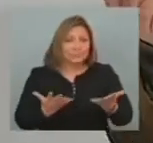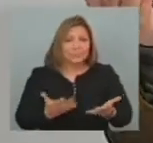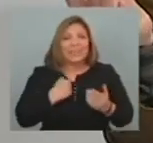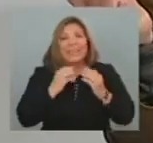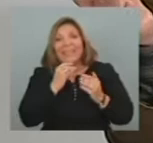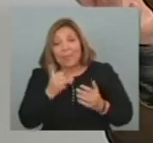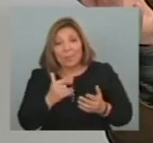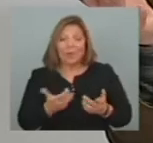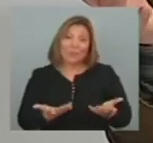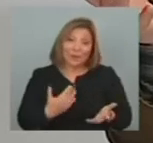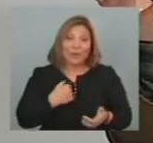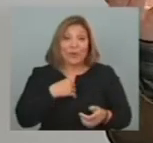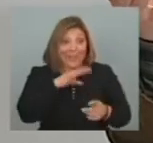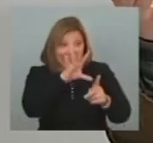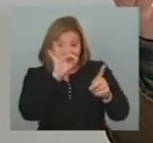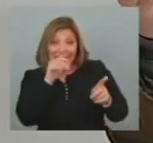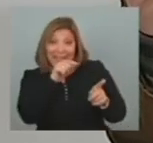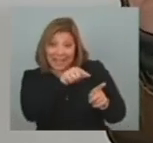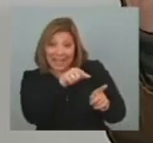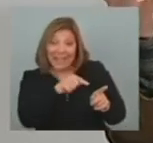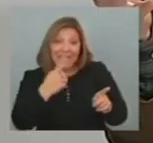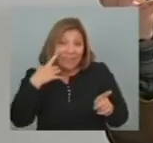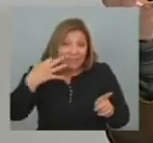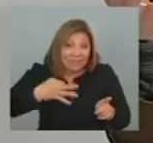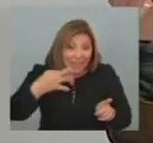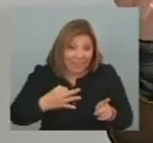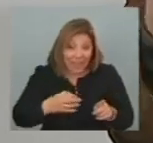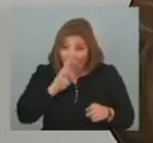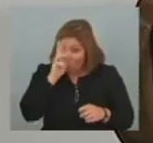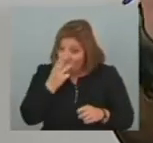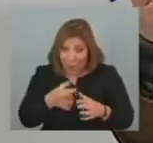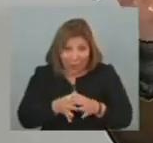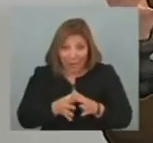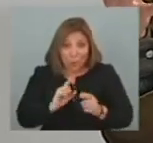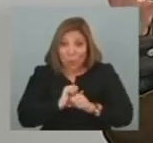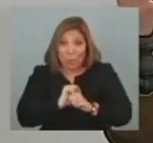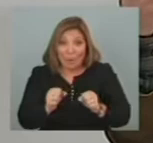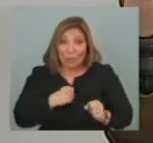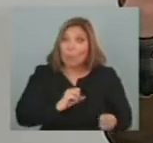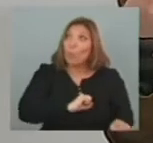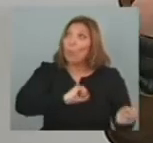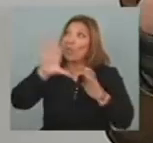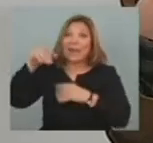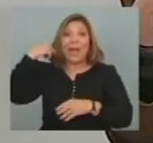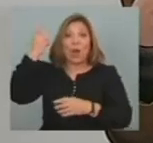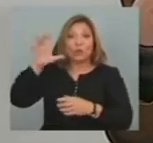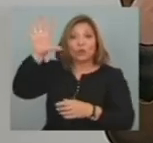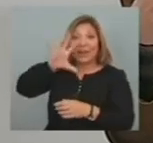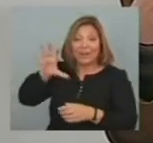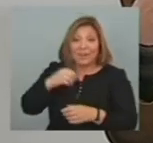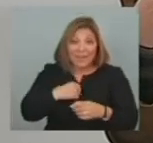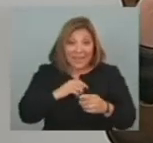tomo lo que decía Mujica O sea Hay una realidad geográfica Uruguay No se puede mudar De región Por lo tanto Su entorno